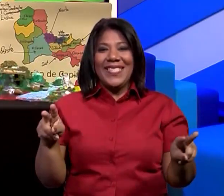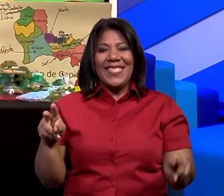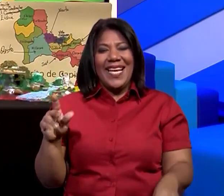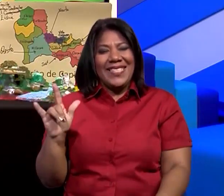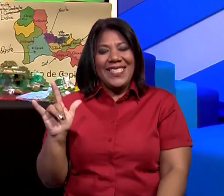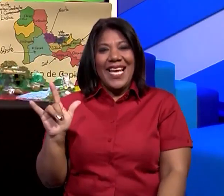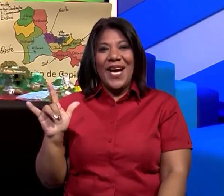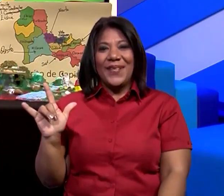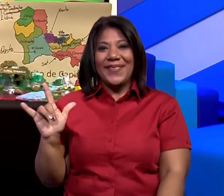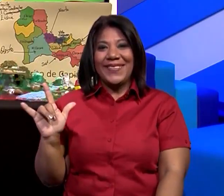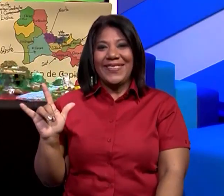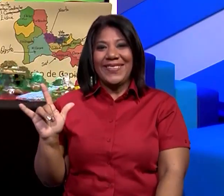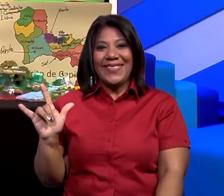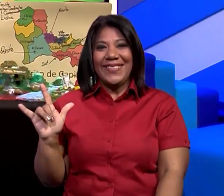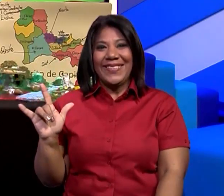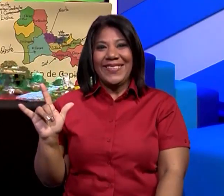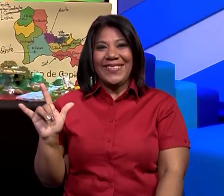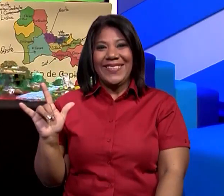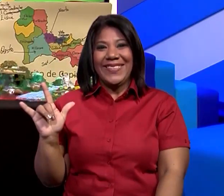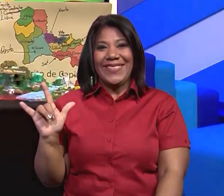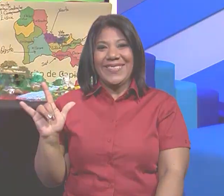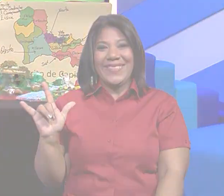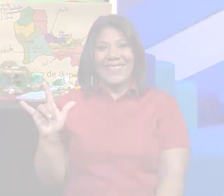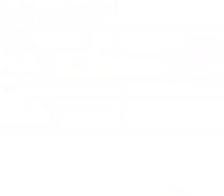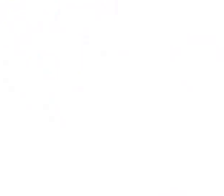la diversidad. Hasta luego.